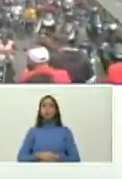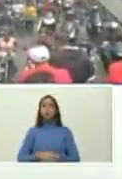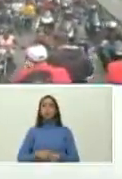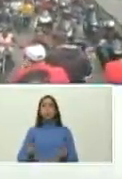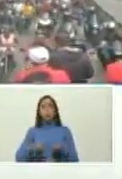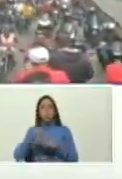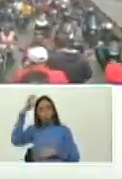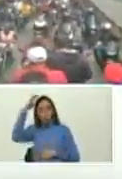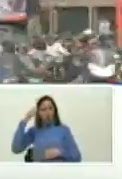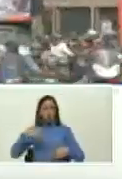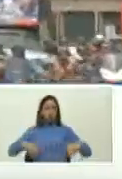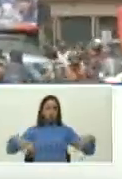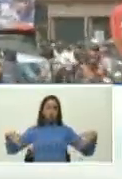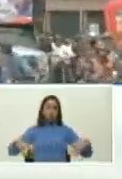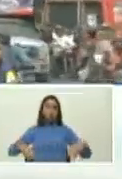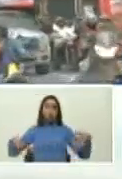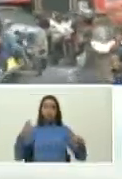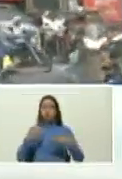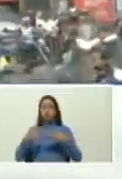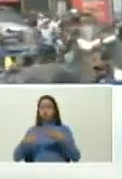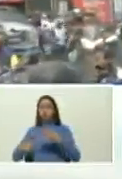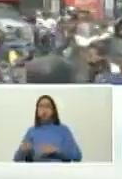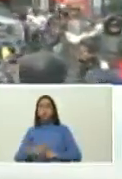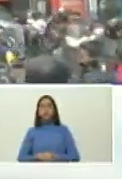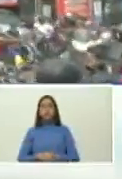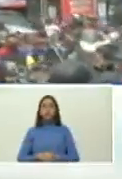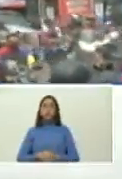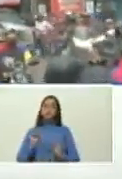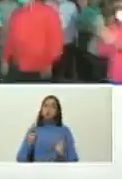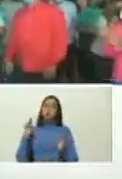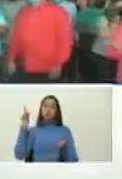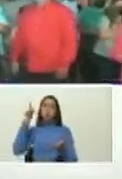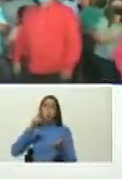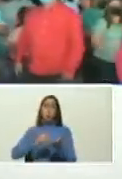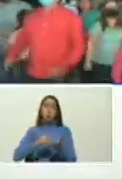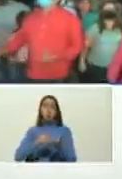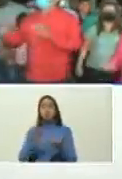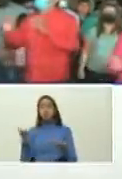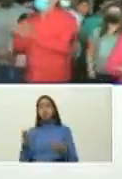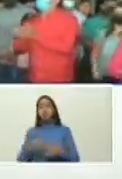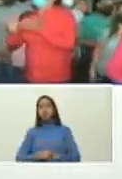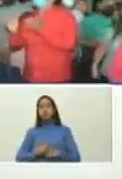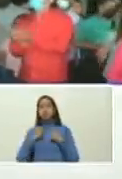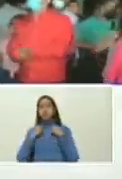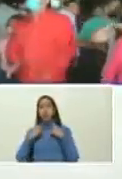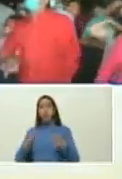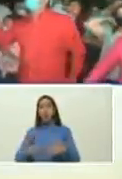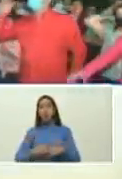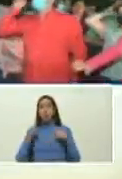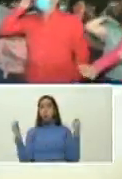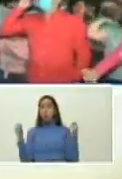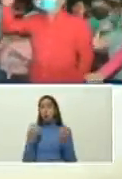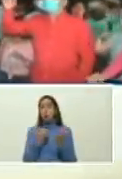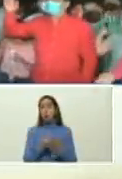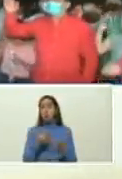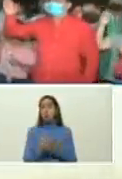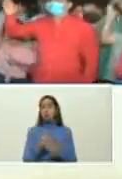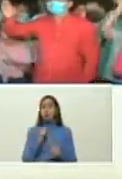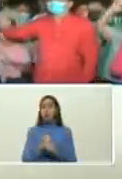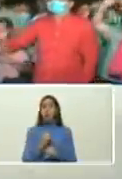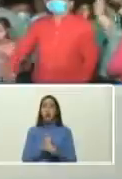dinero para acá dinero para allá y vinieron y bueno los gastos que muestran en la campaña tienen que justificarlo